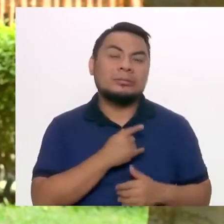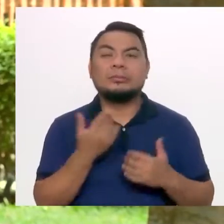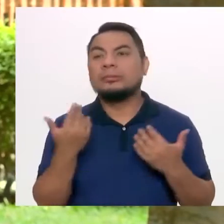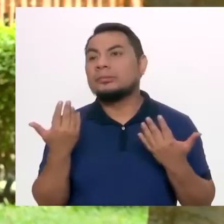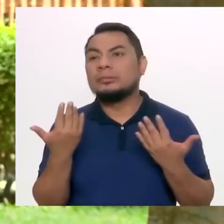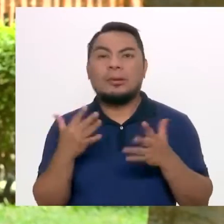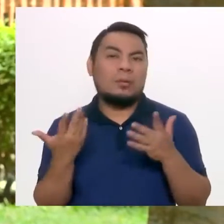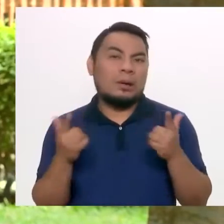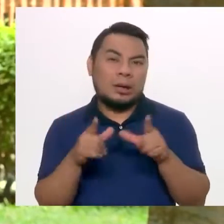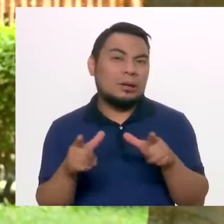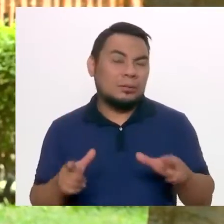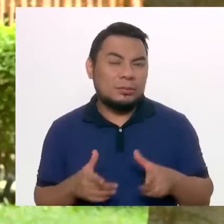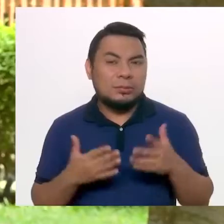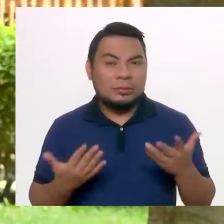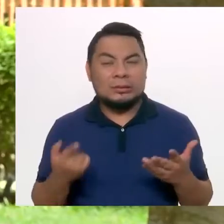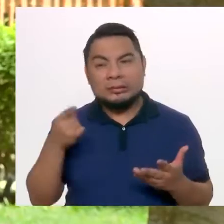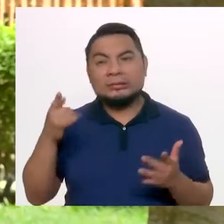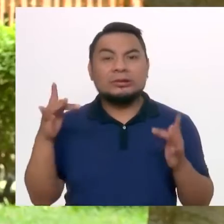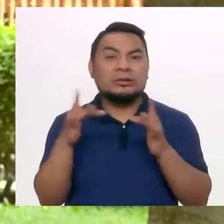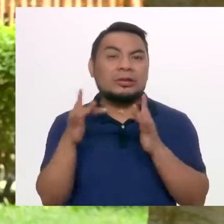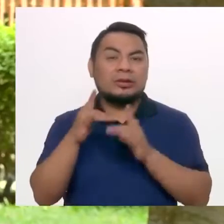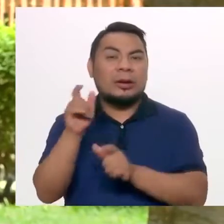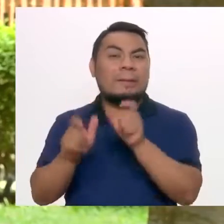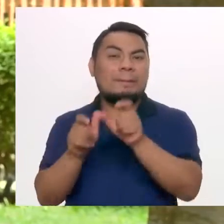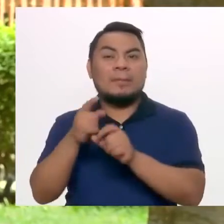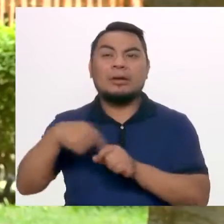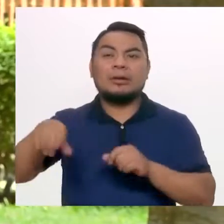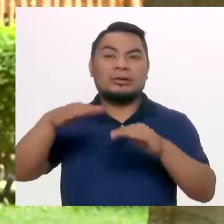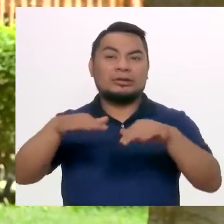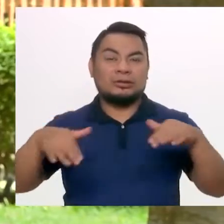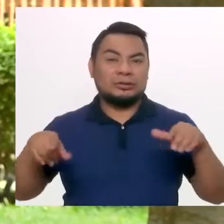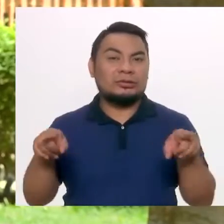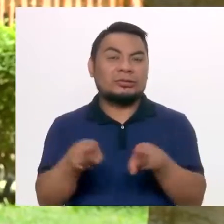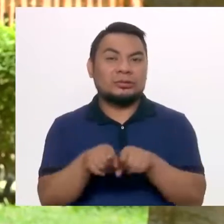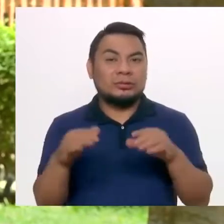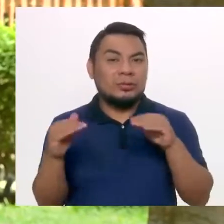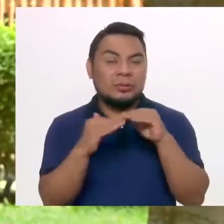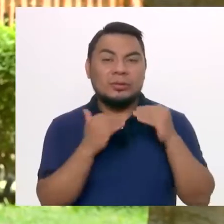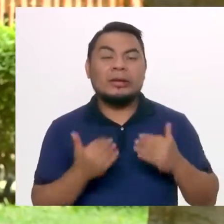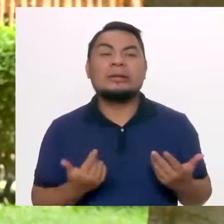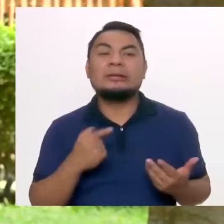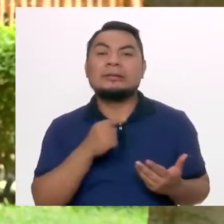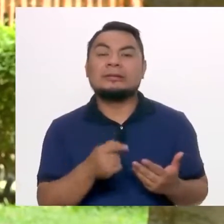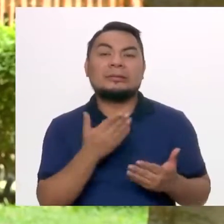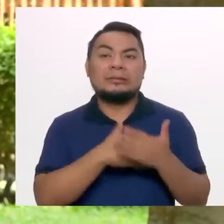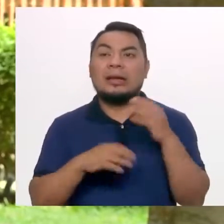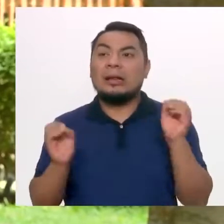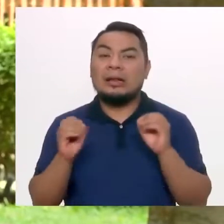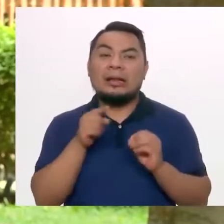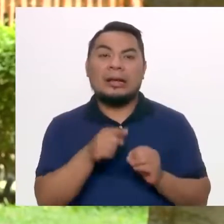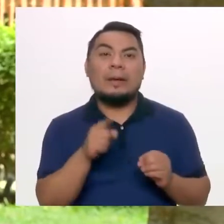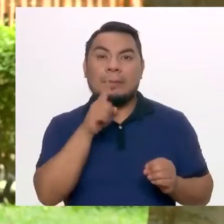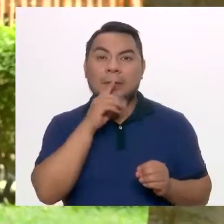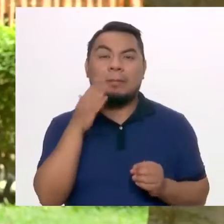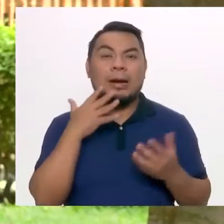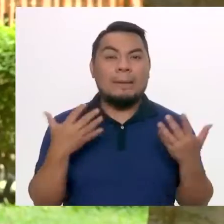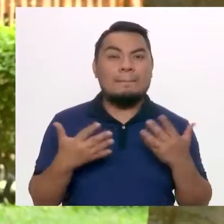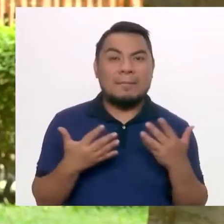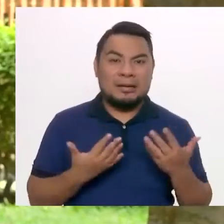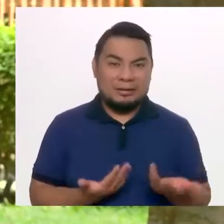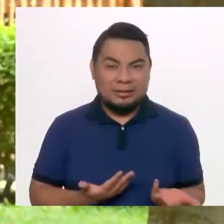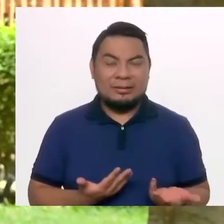o a cualquier lugar donde tengan que estar en contacto con otros niños, pero que no tienen ningún tipo de discapacidad.